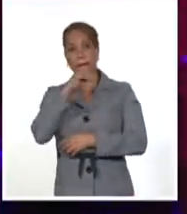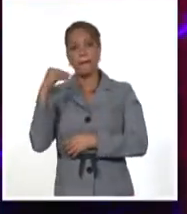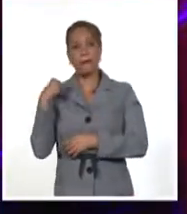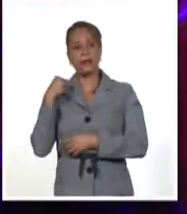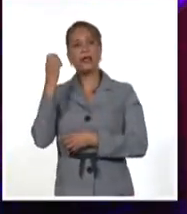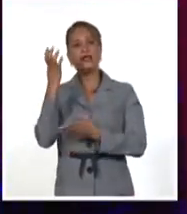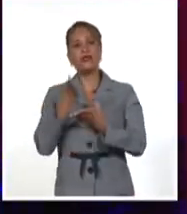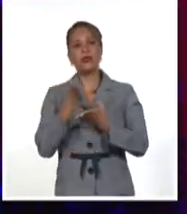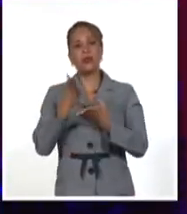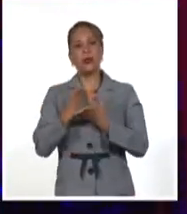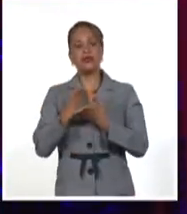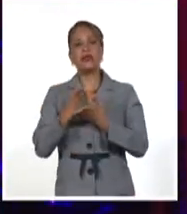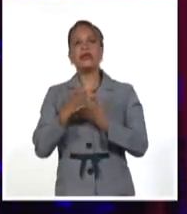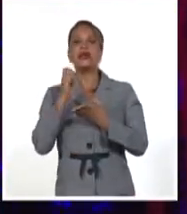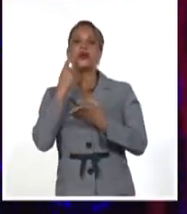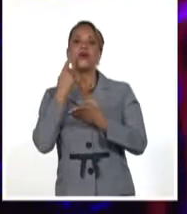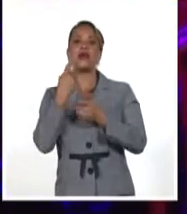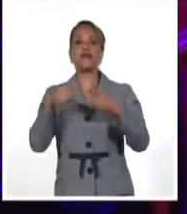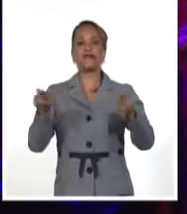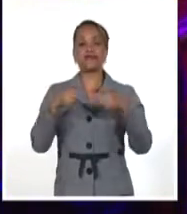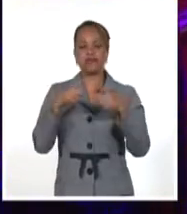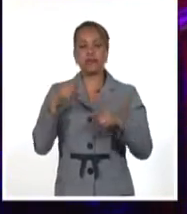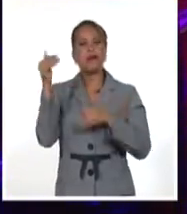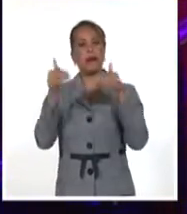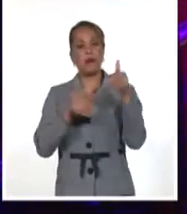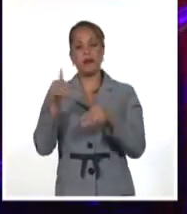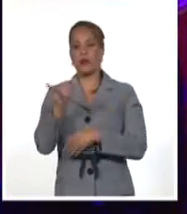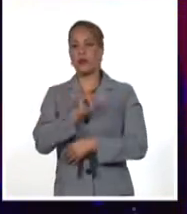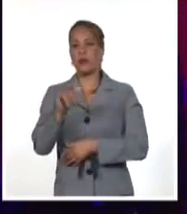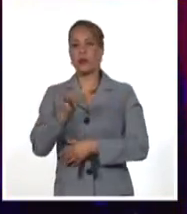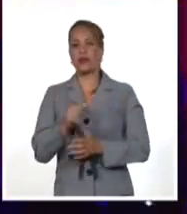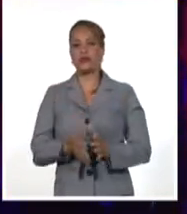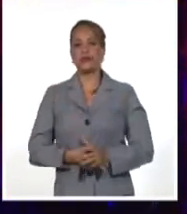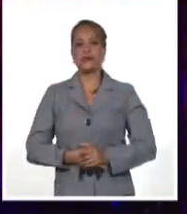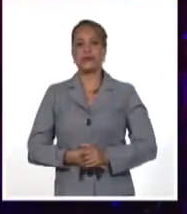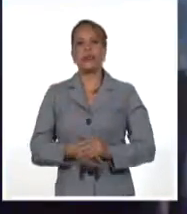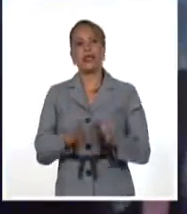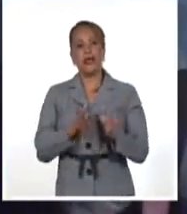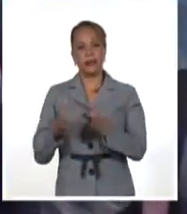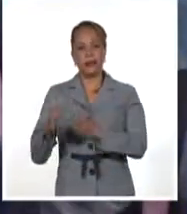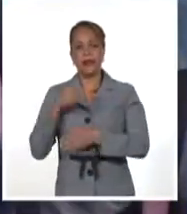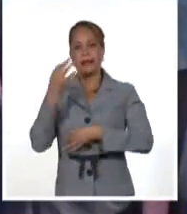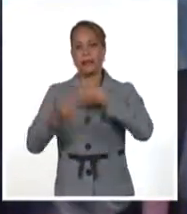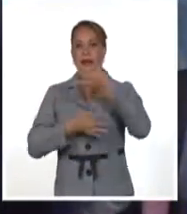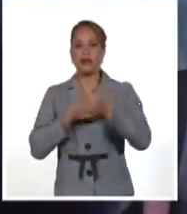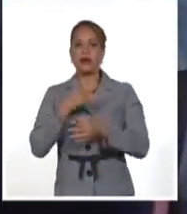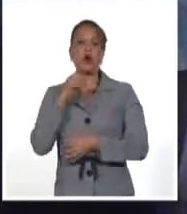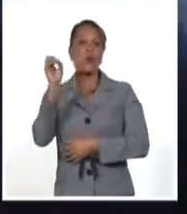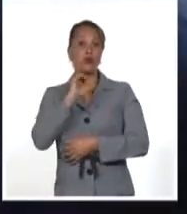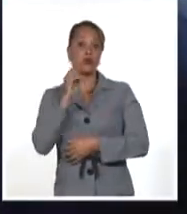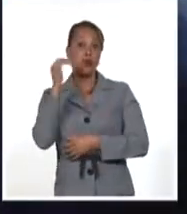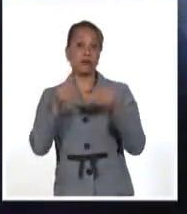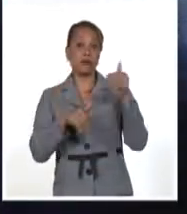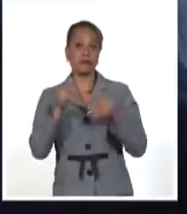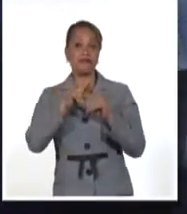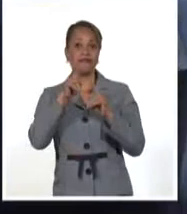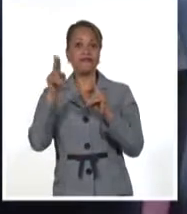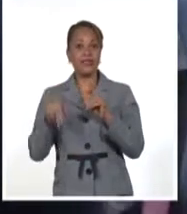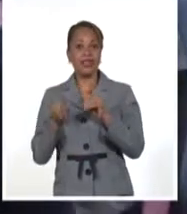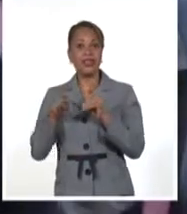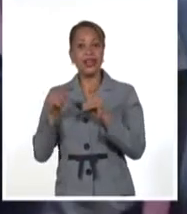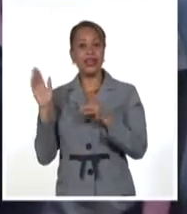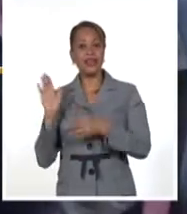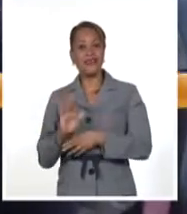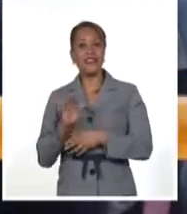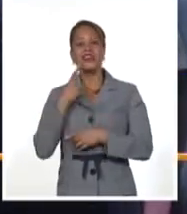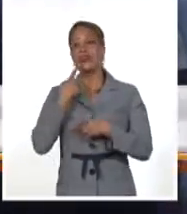Escuela Profesional de Música José María Ochoa. Tener la oportunidad de estar en este teatro histórico donde han pasado tantas figuras